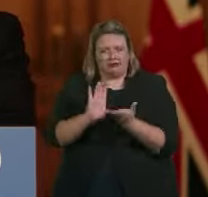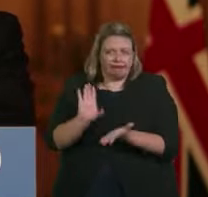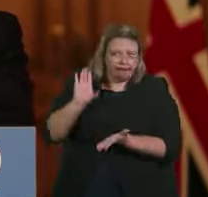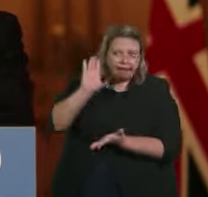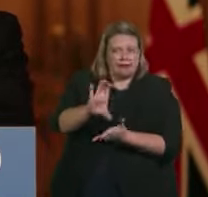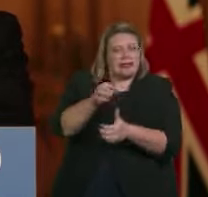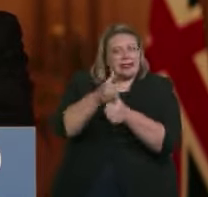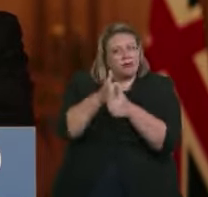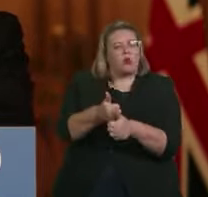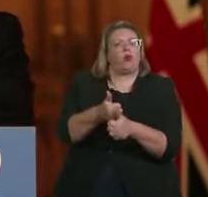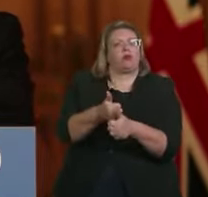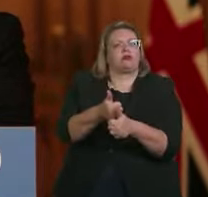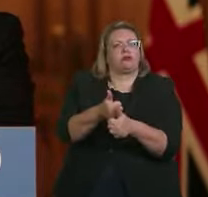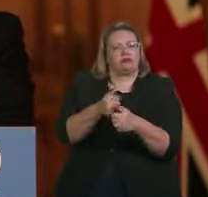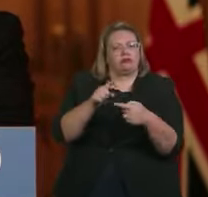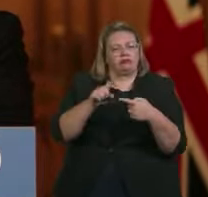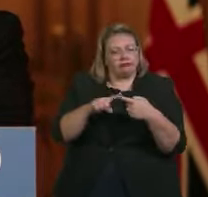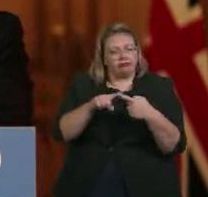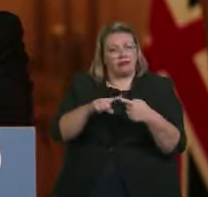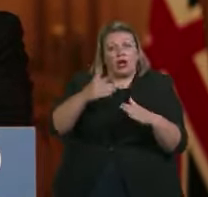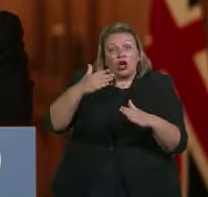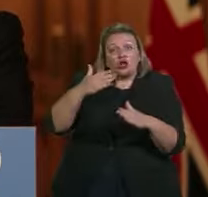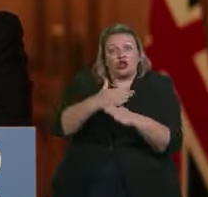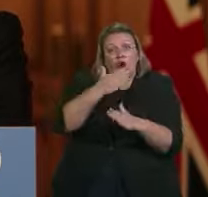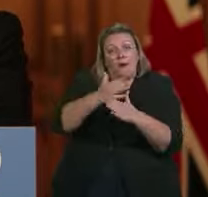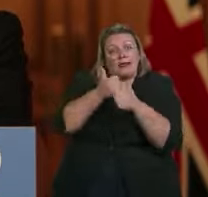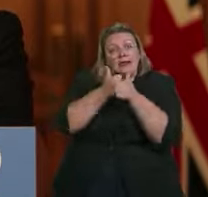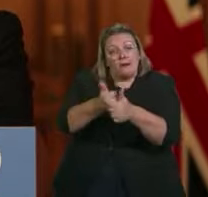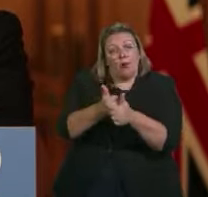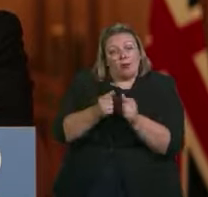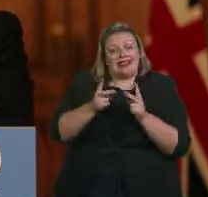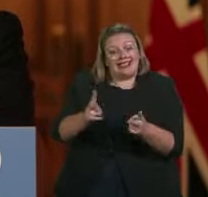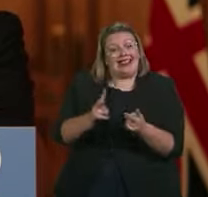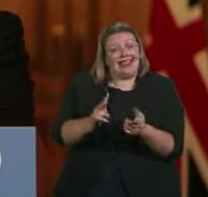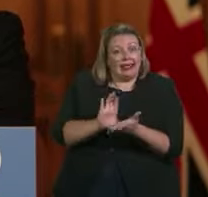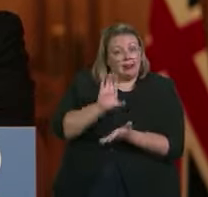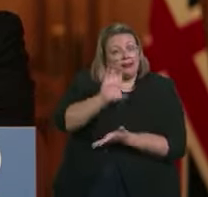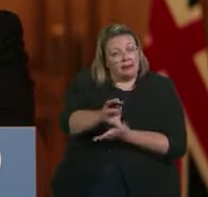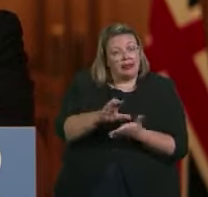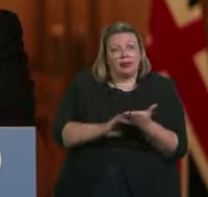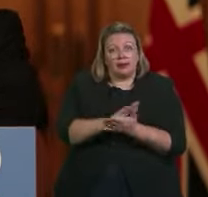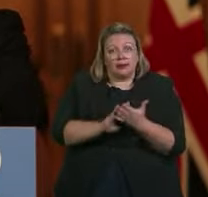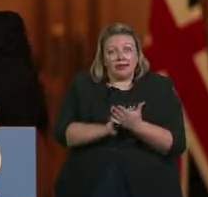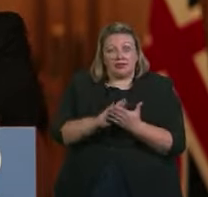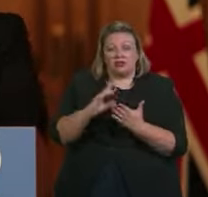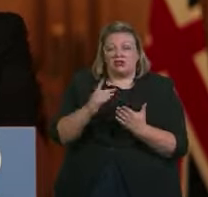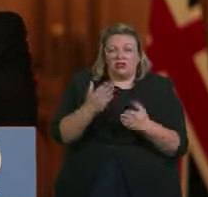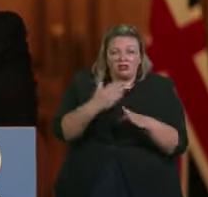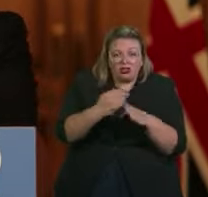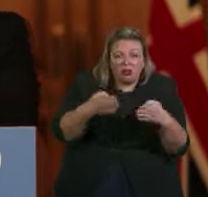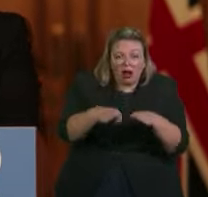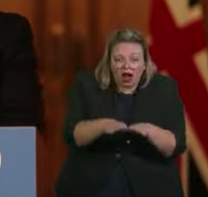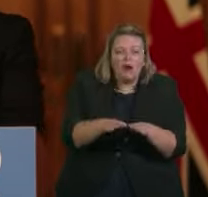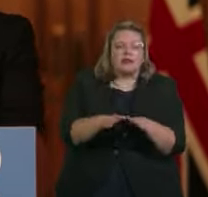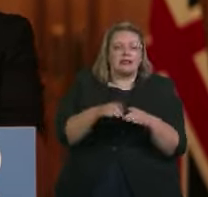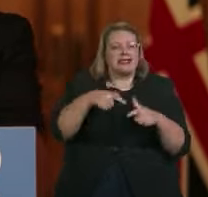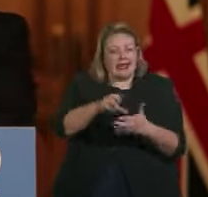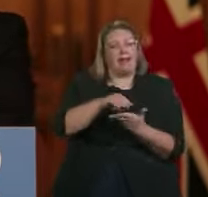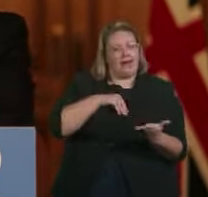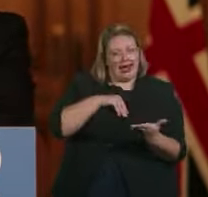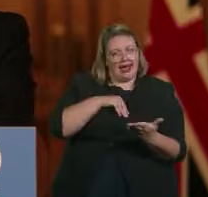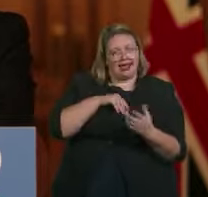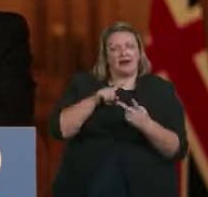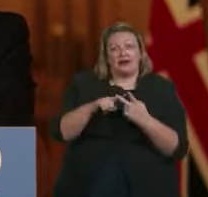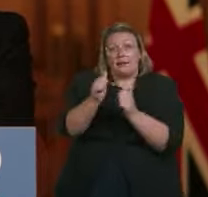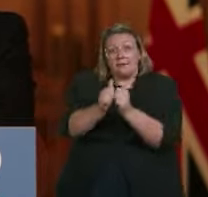El plan de apoyo laboral garantiza que los afectados por el cierre de empresas sigan recibiendo su pago. Y una vez que lo complete con